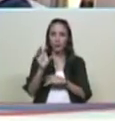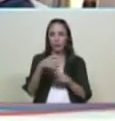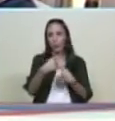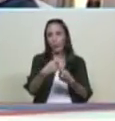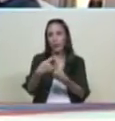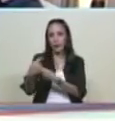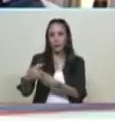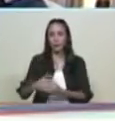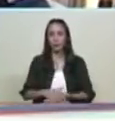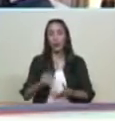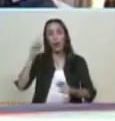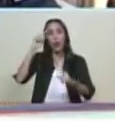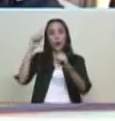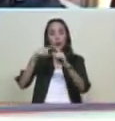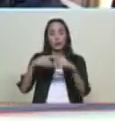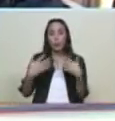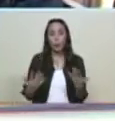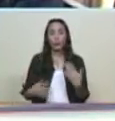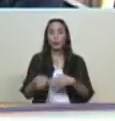4 millones de hogares